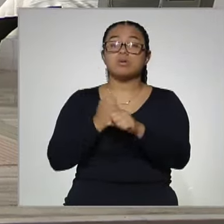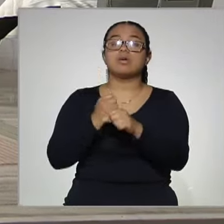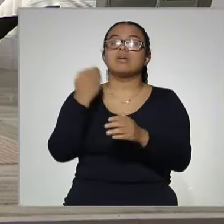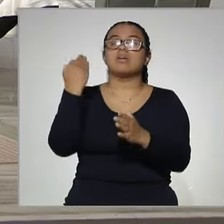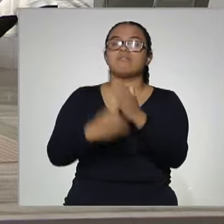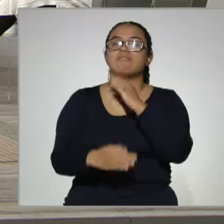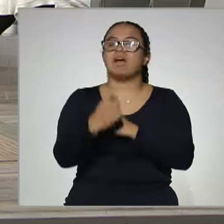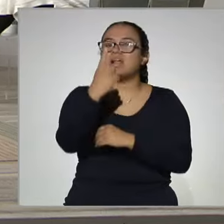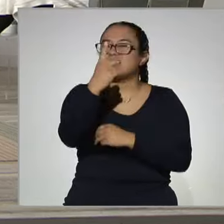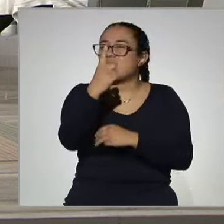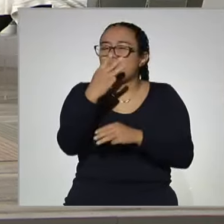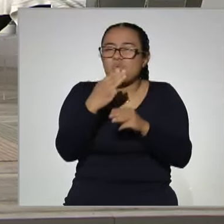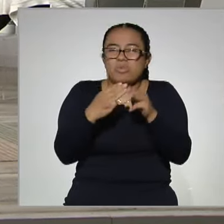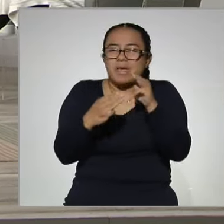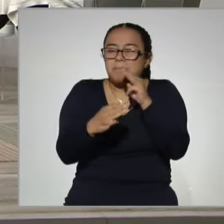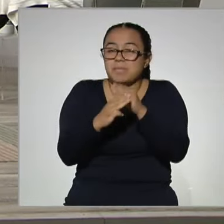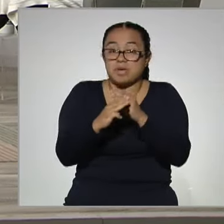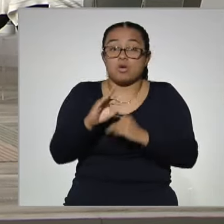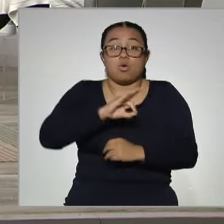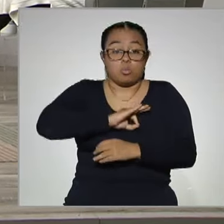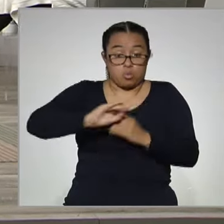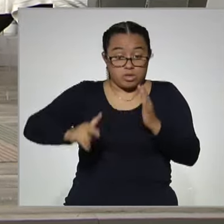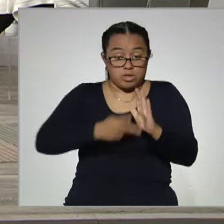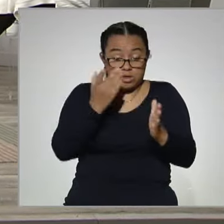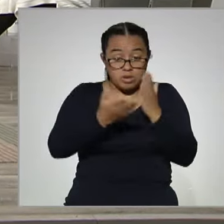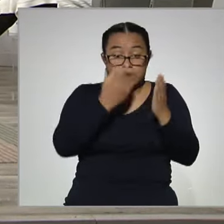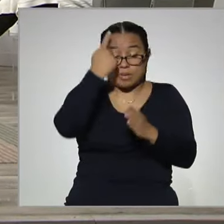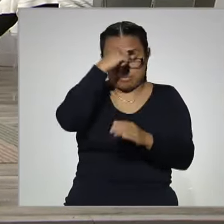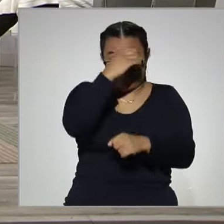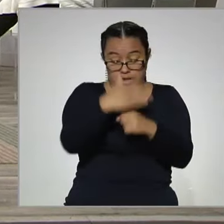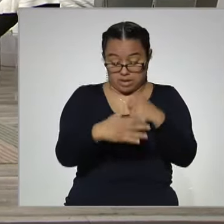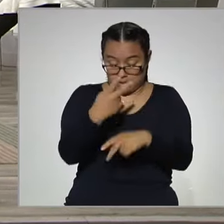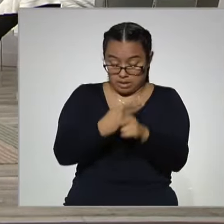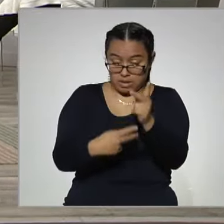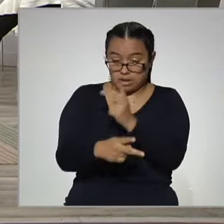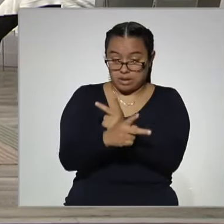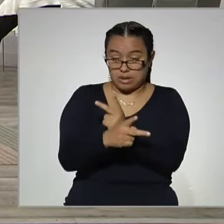pendiente con una materia. ¿Se puede revalidar para terminar su bachillerato?